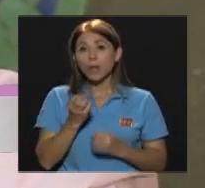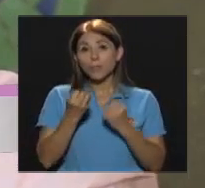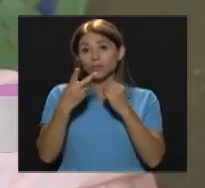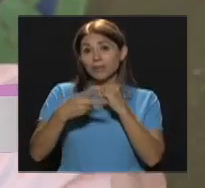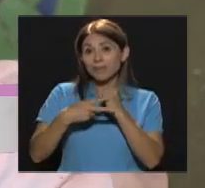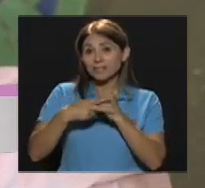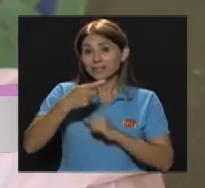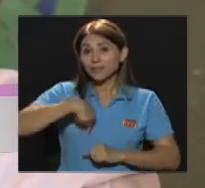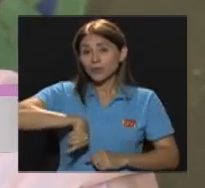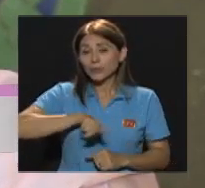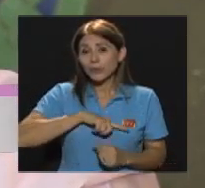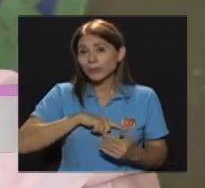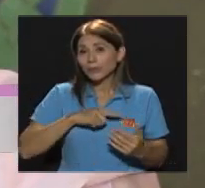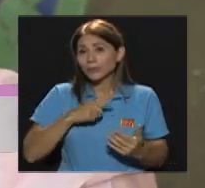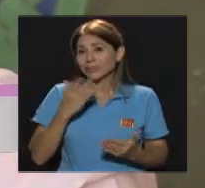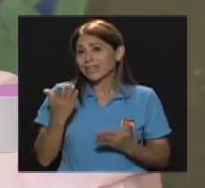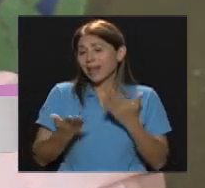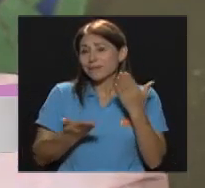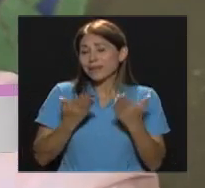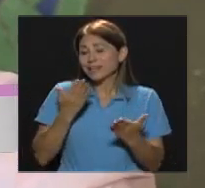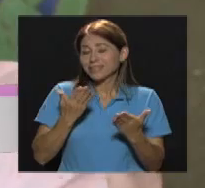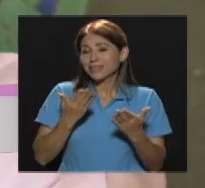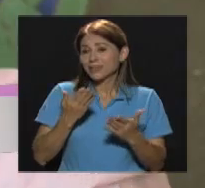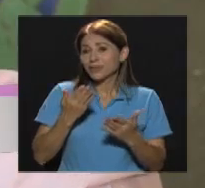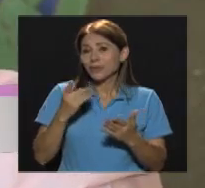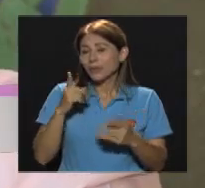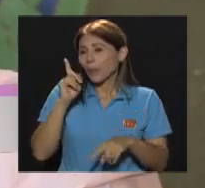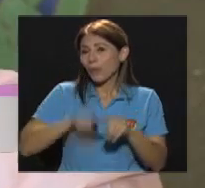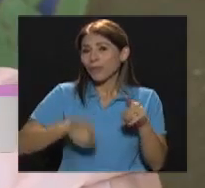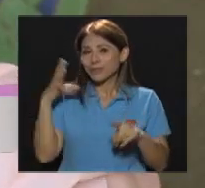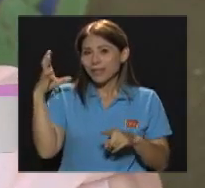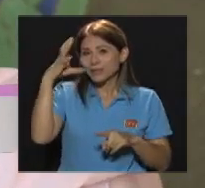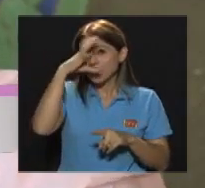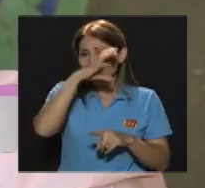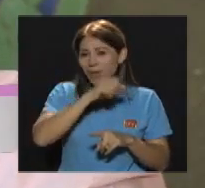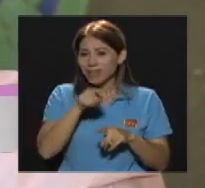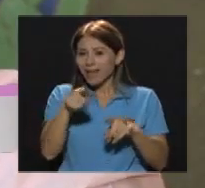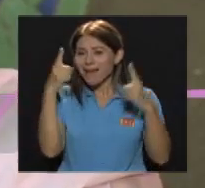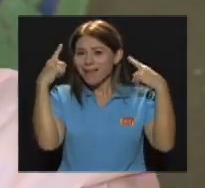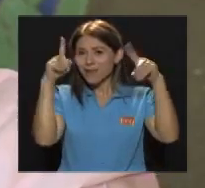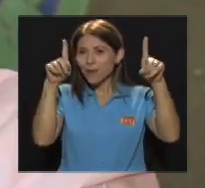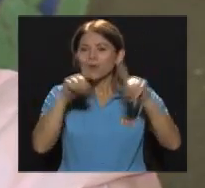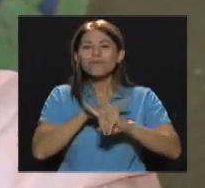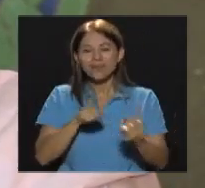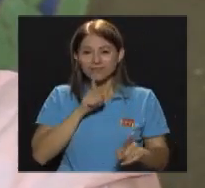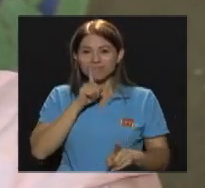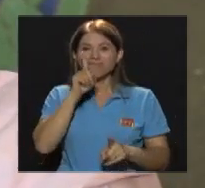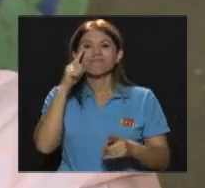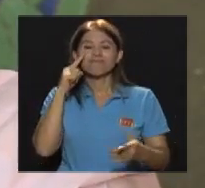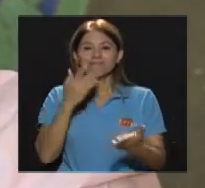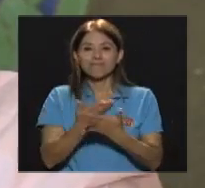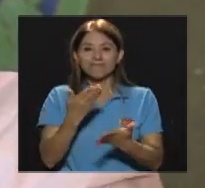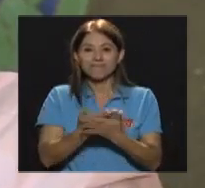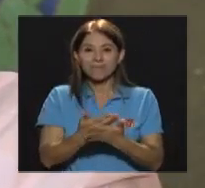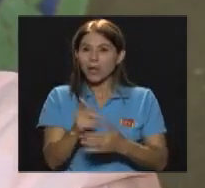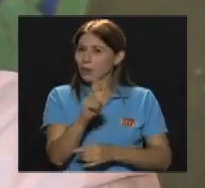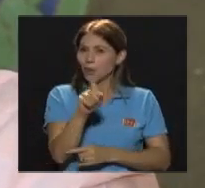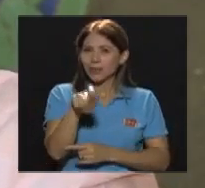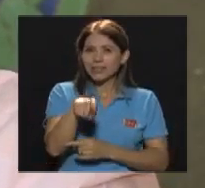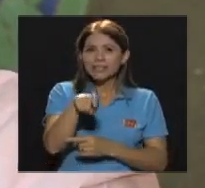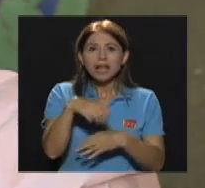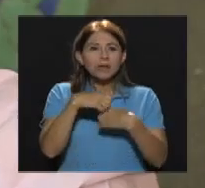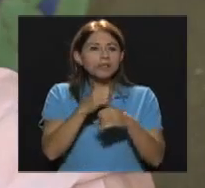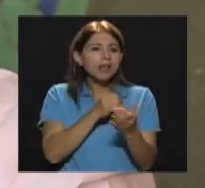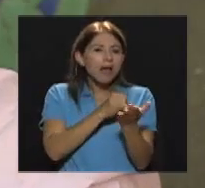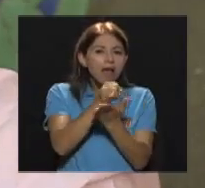Cuantificar El logro Pero el logro Es evidente Sin necesidad De hacer un estudio Clínico Que demuestre Los